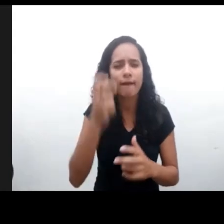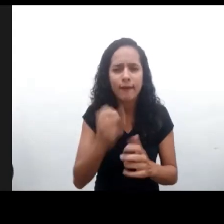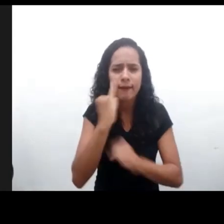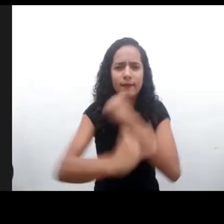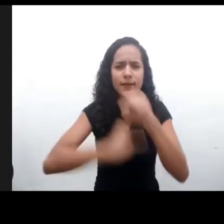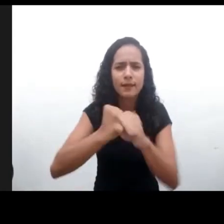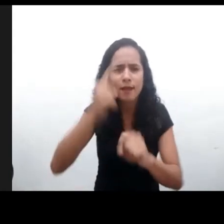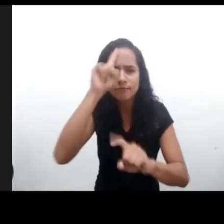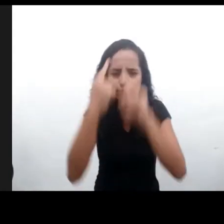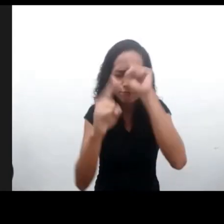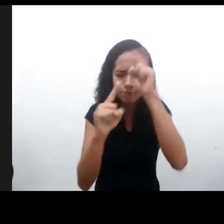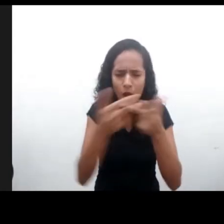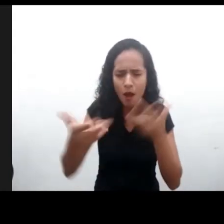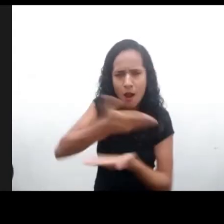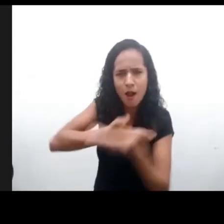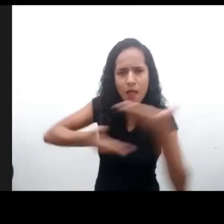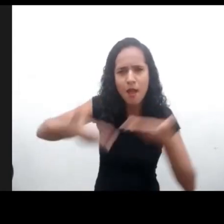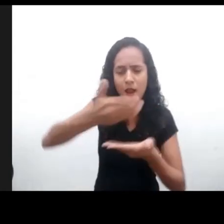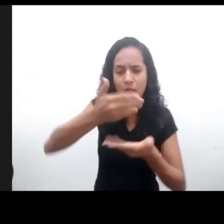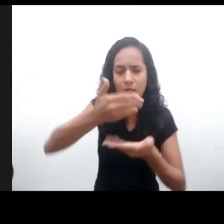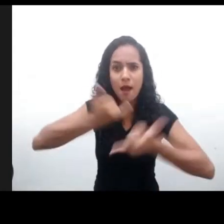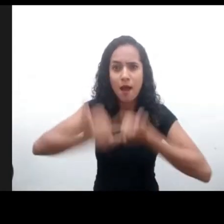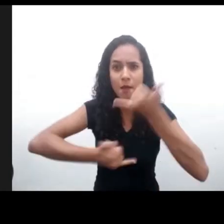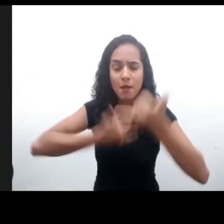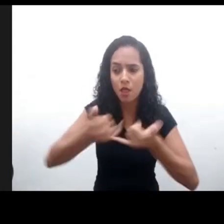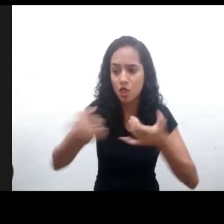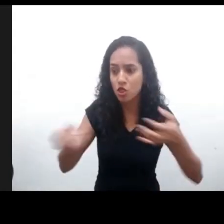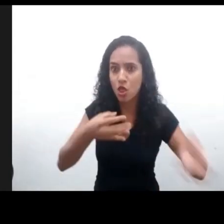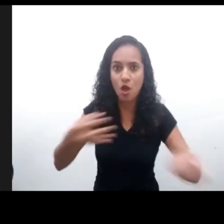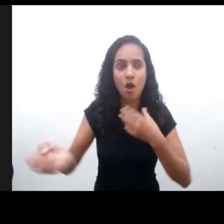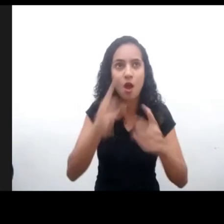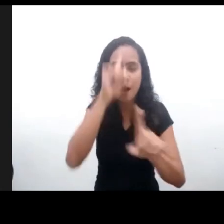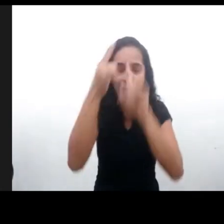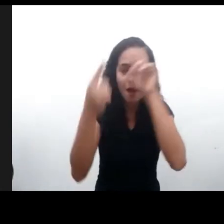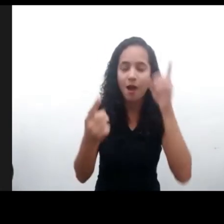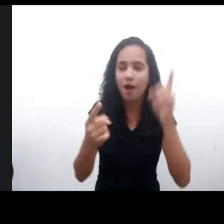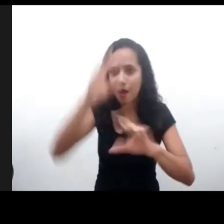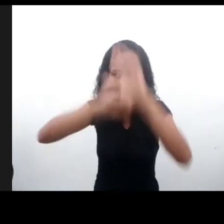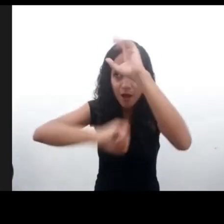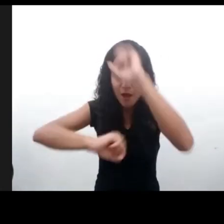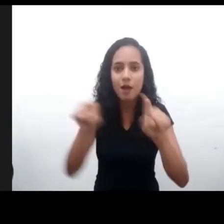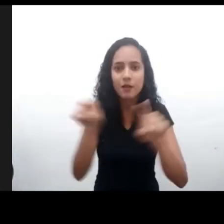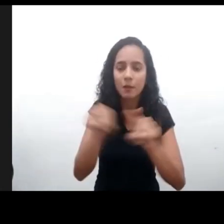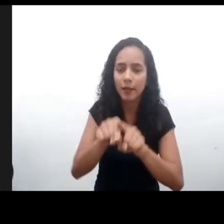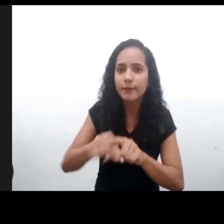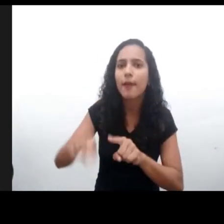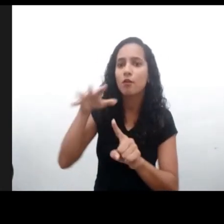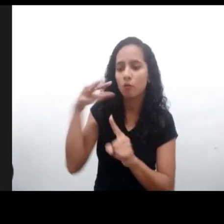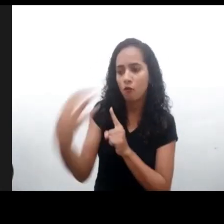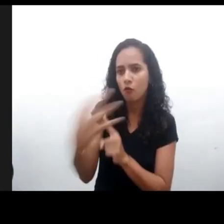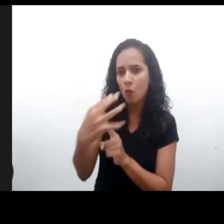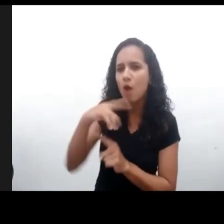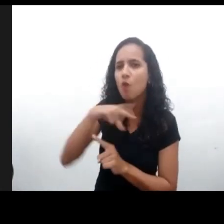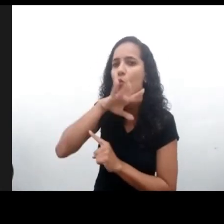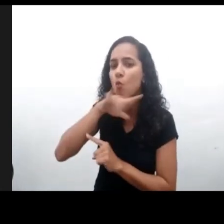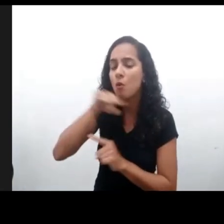socialización, el aprendizaje, la interactividad, el juego y nuevos descubrimientos. Y trae también riesgos